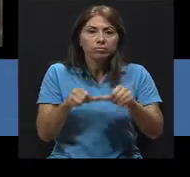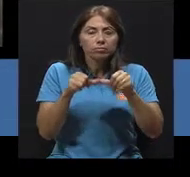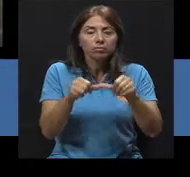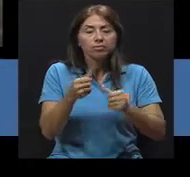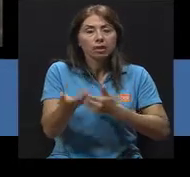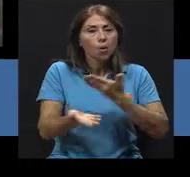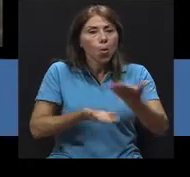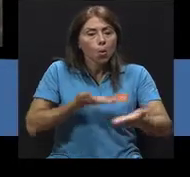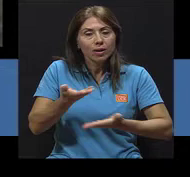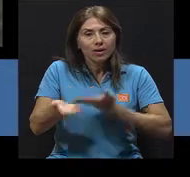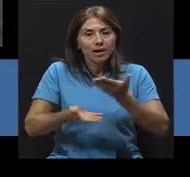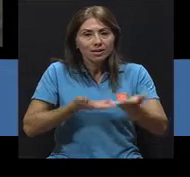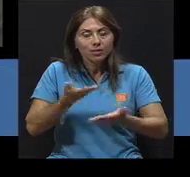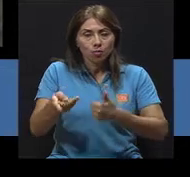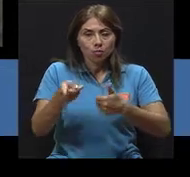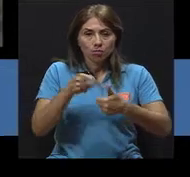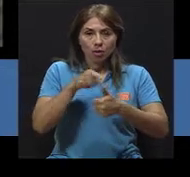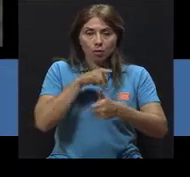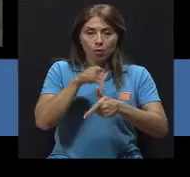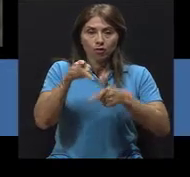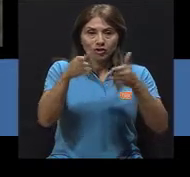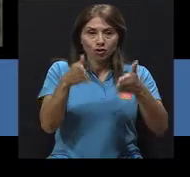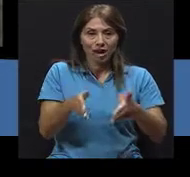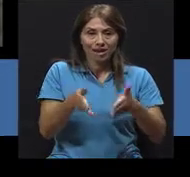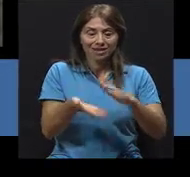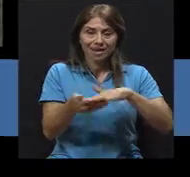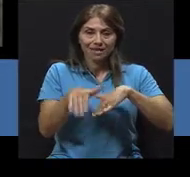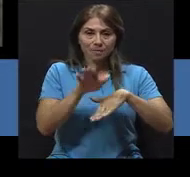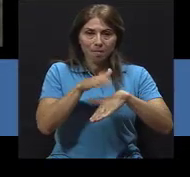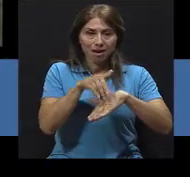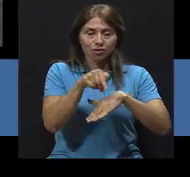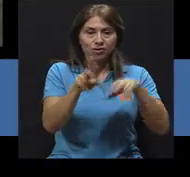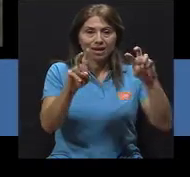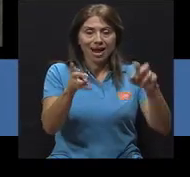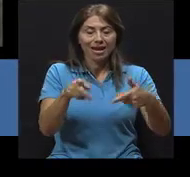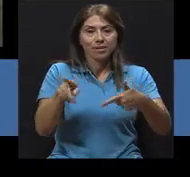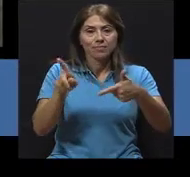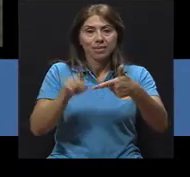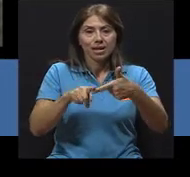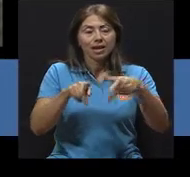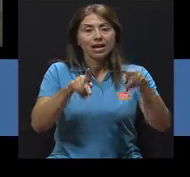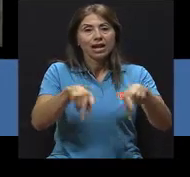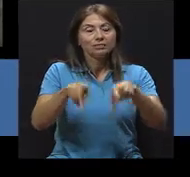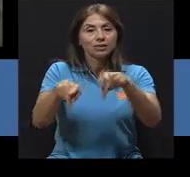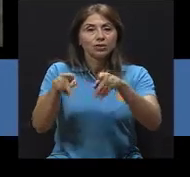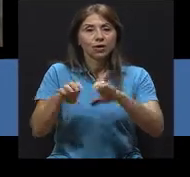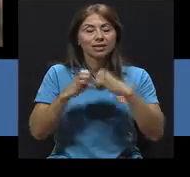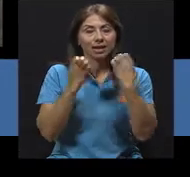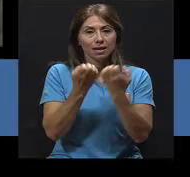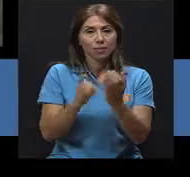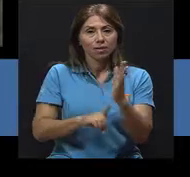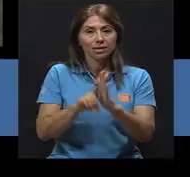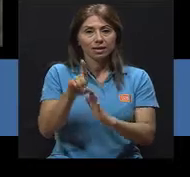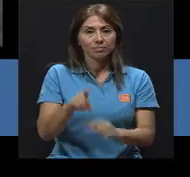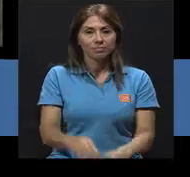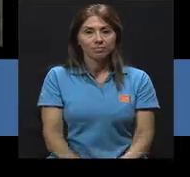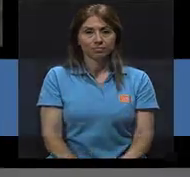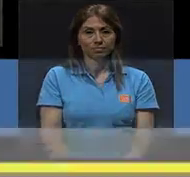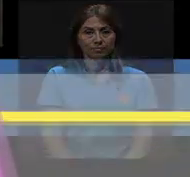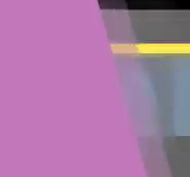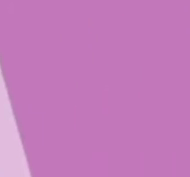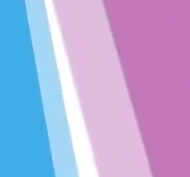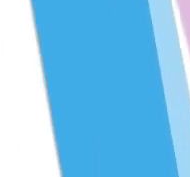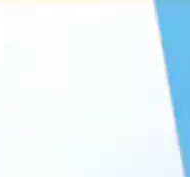colaboración continua entre los profesionales, que son los expertos en el área, y las personas que están en el equipo de desarrollo.